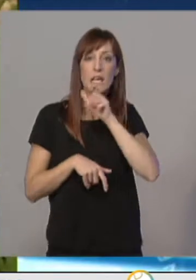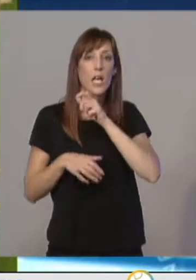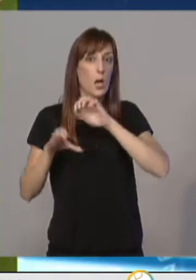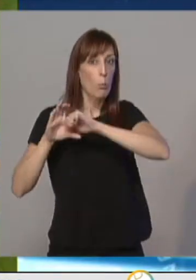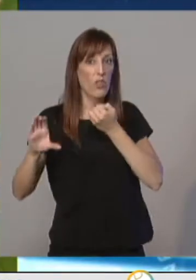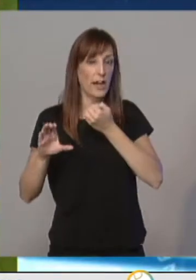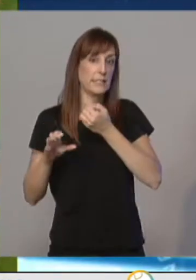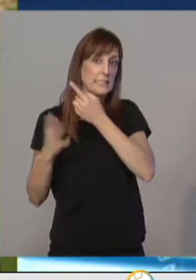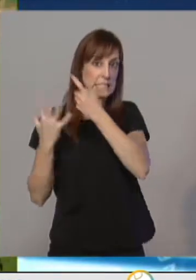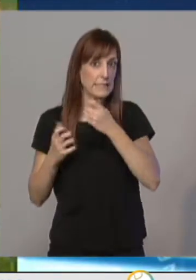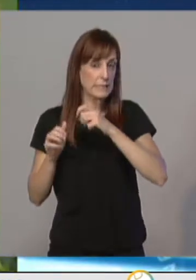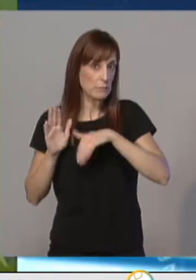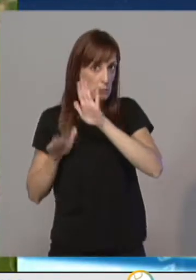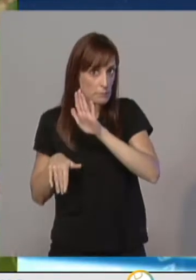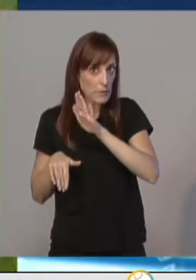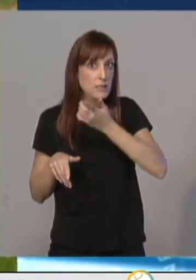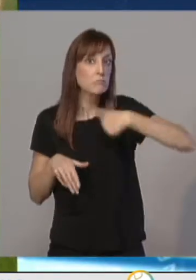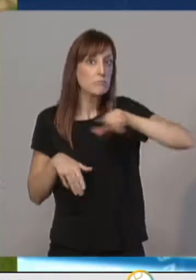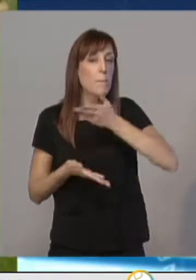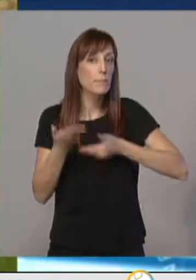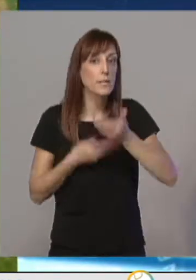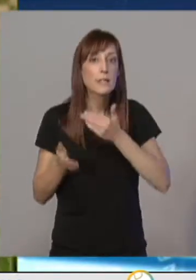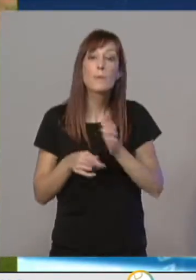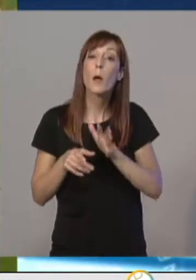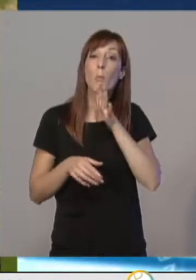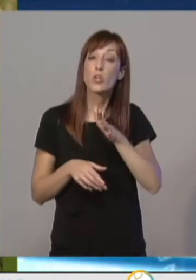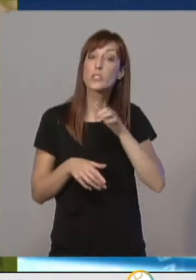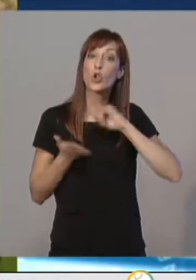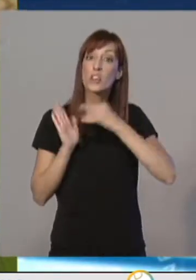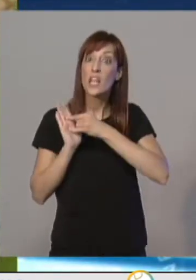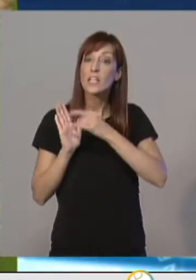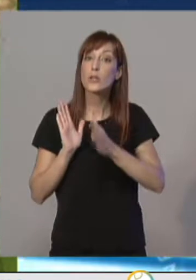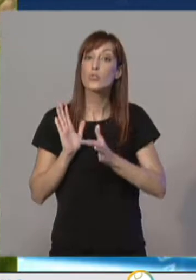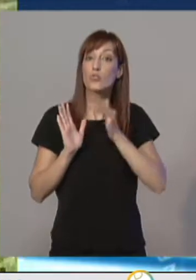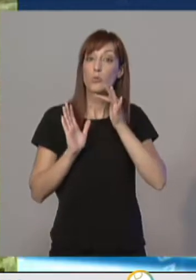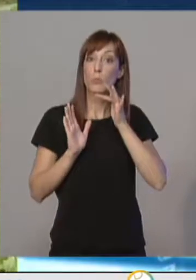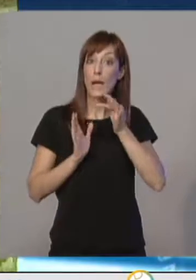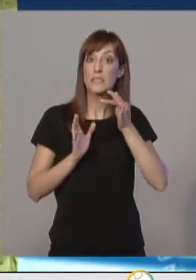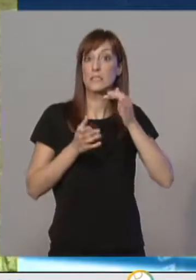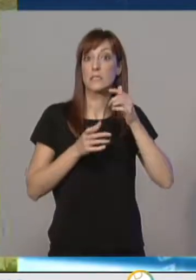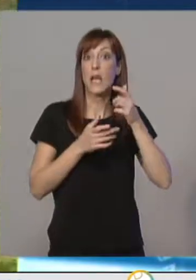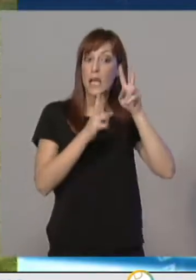Además del operativo de más de 200 técnicos y auxiliares de vendimia... ...que trabajan en el Consejo Regulador.